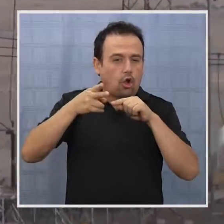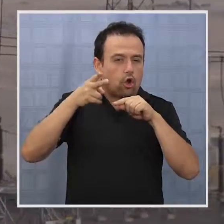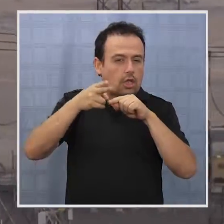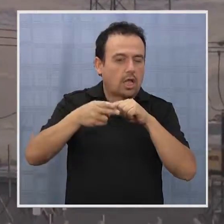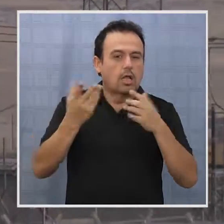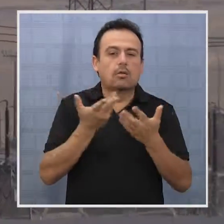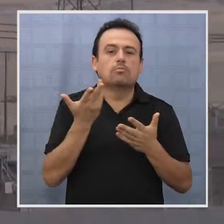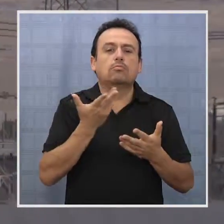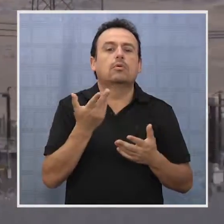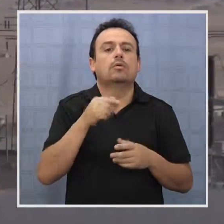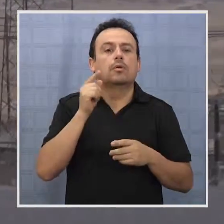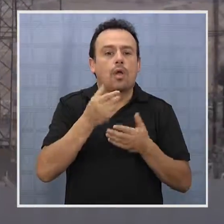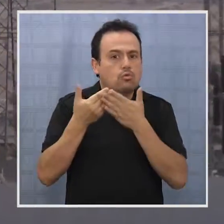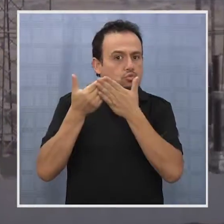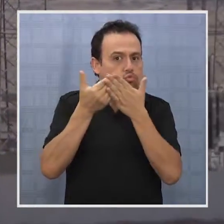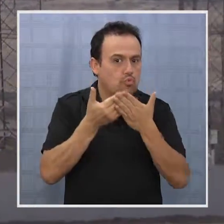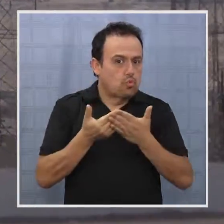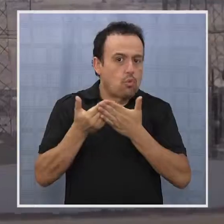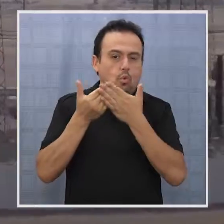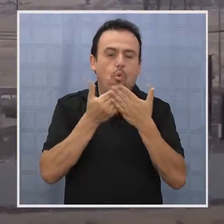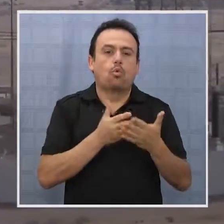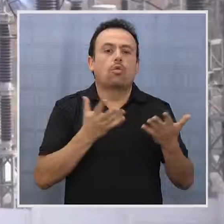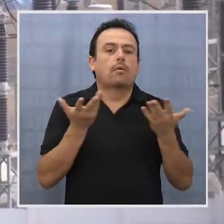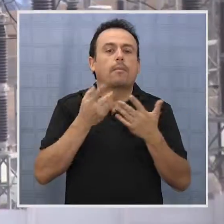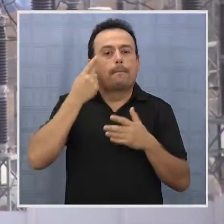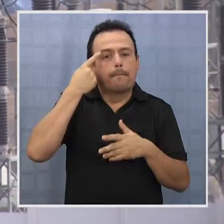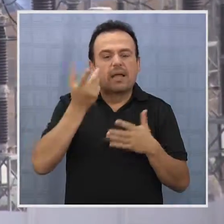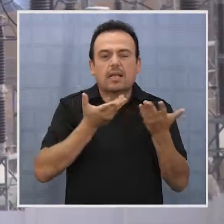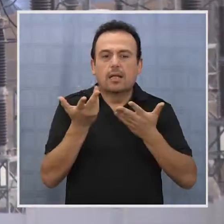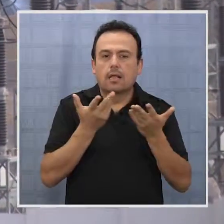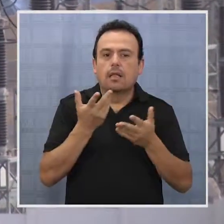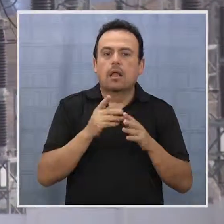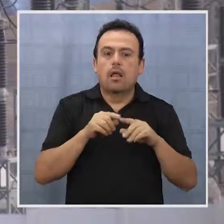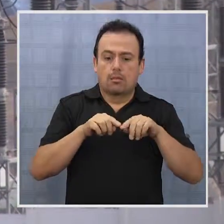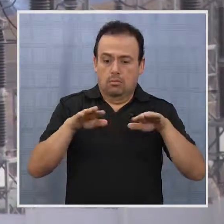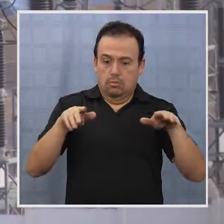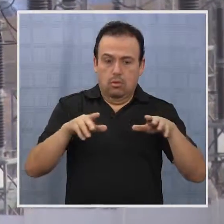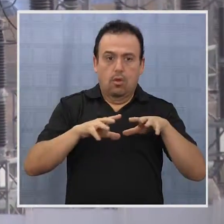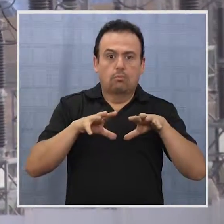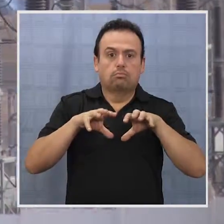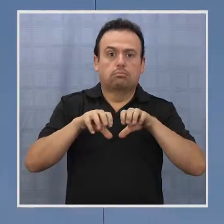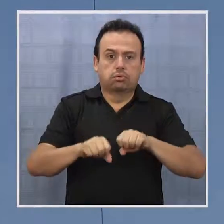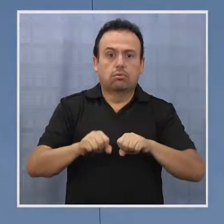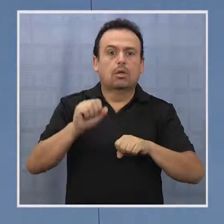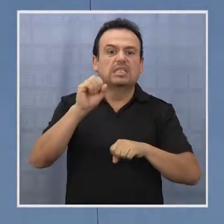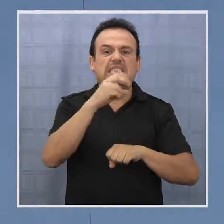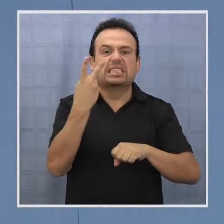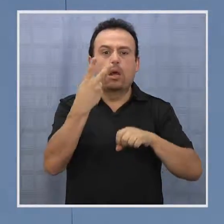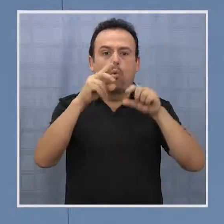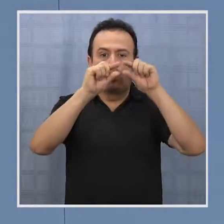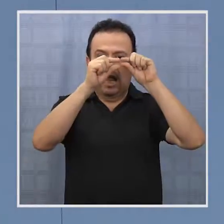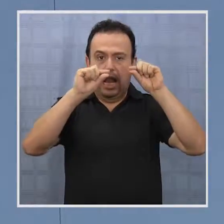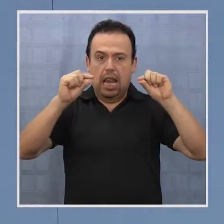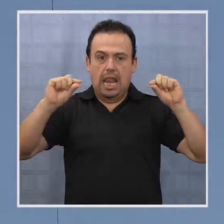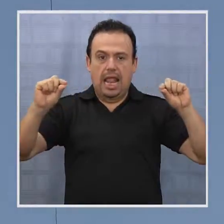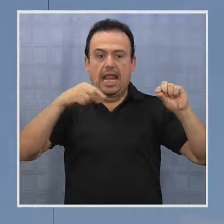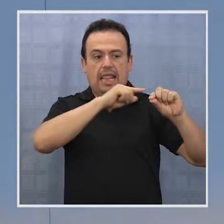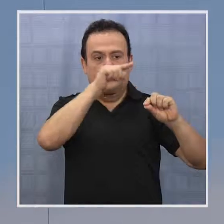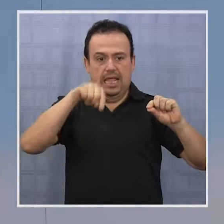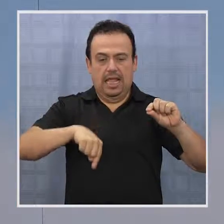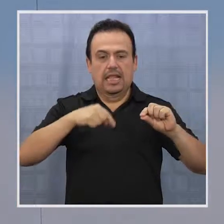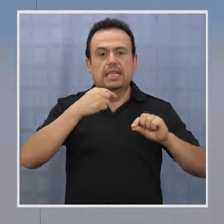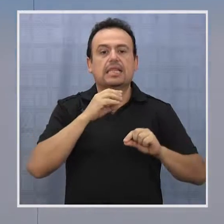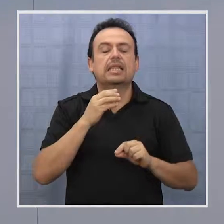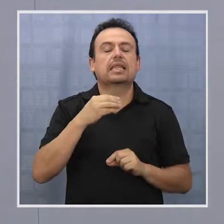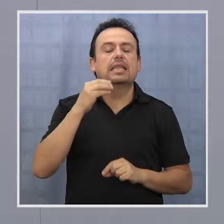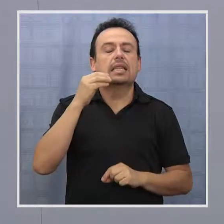obedecen justamente al estudio que se realiza para ver la factibilidad de instalar una segunda línea de energía hacia Tarapacá.